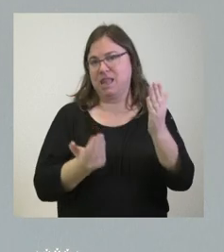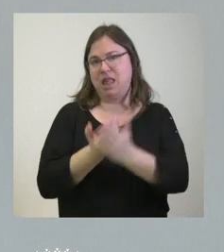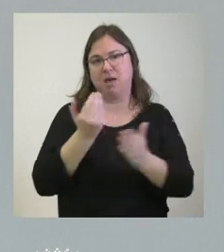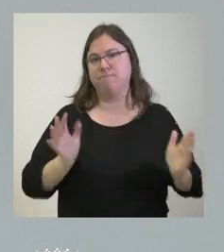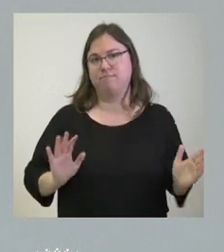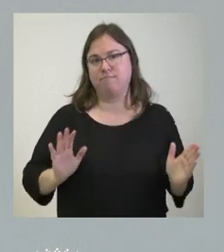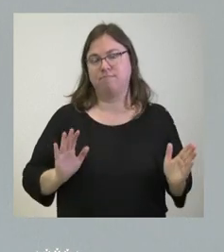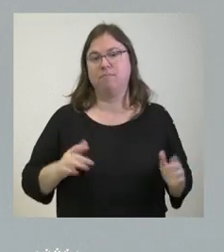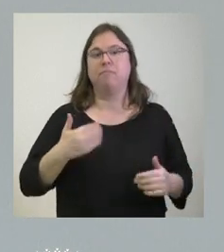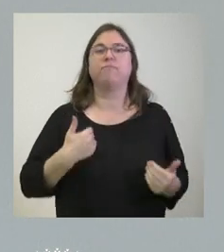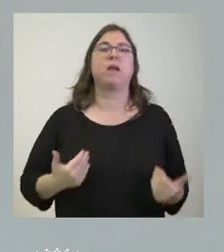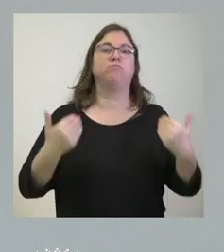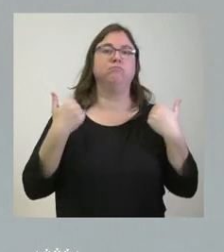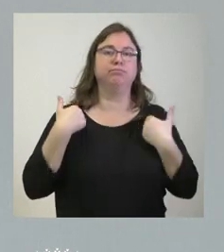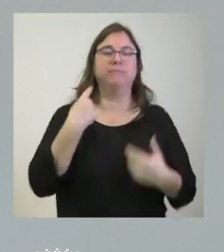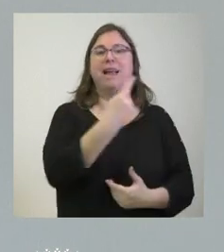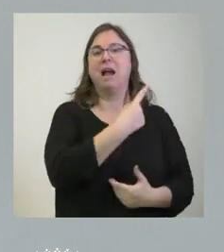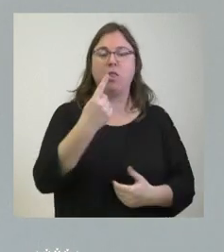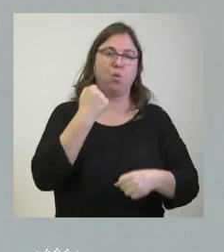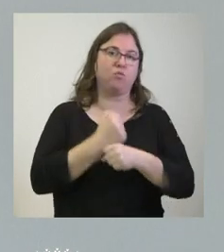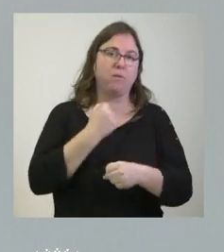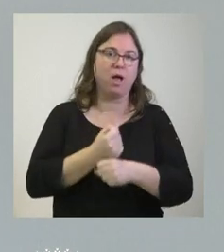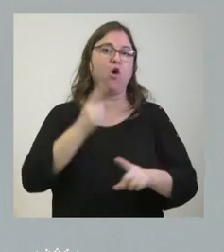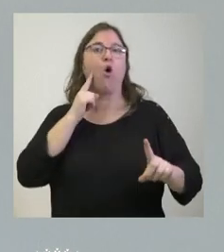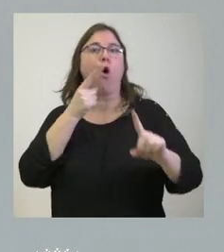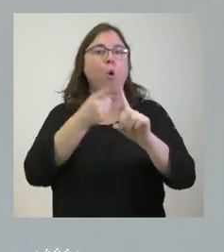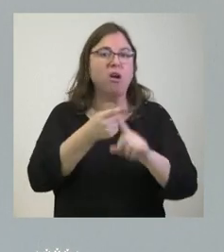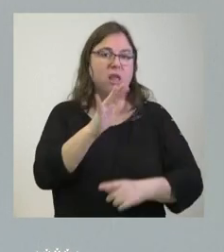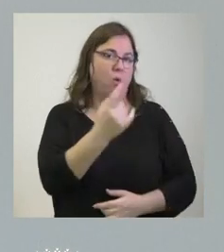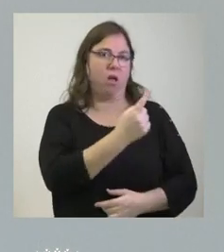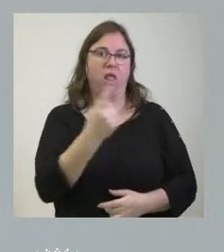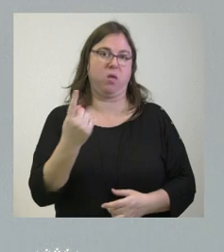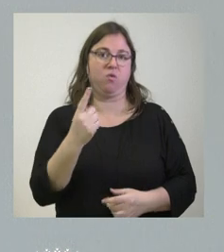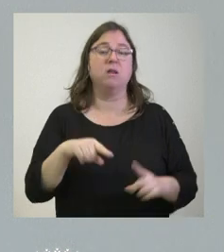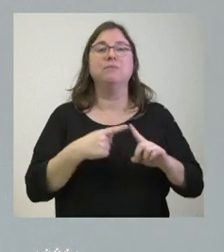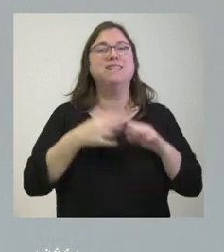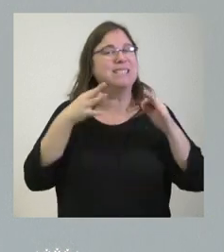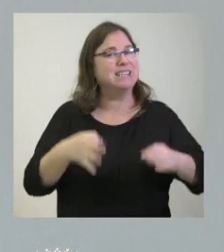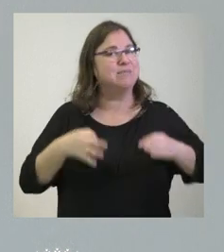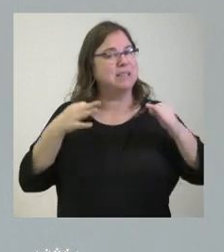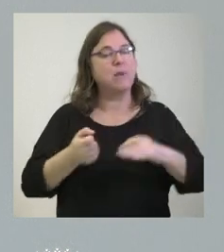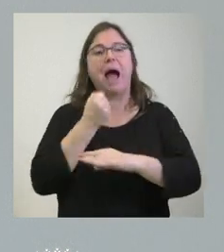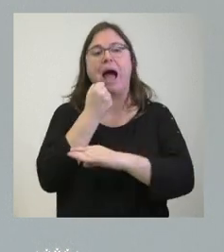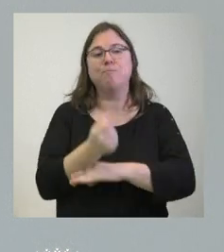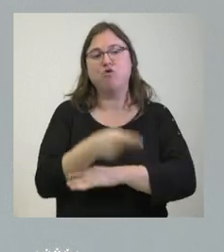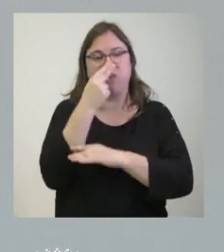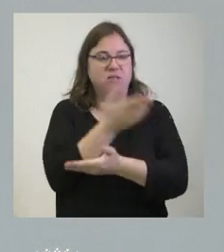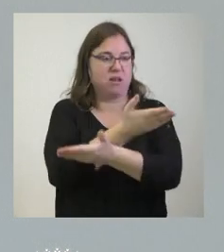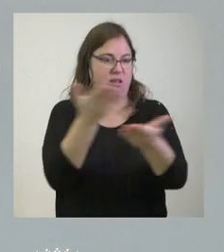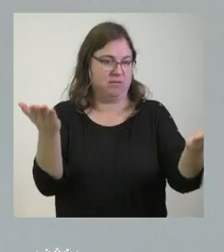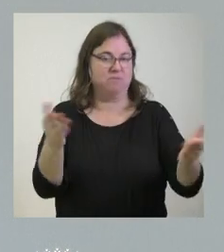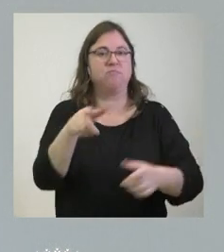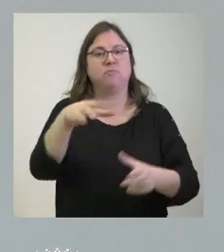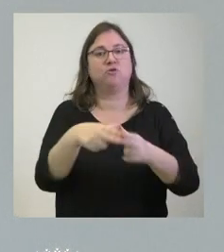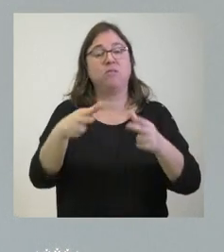el cometido que tenemos en marcha en el objetivo que tenemos en marcha y siempre al servicio del interés de los ciudadanos y lo reivindicamos aún más